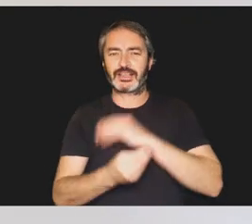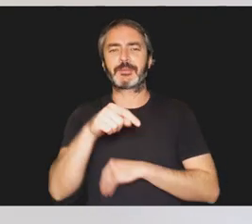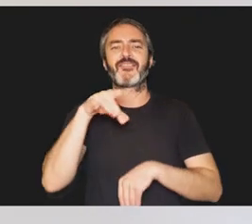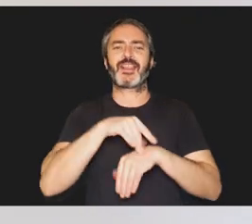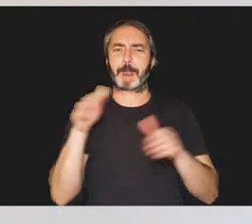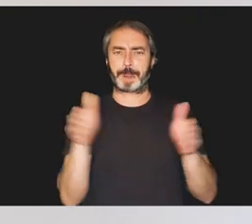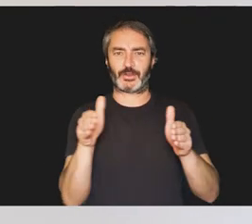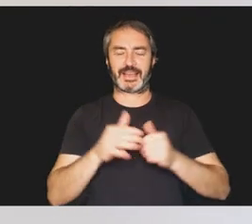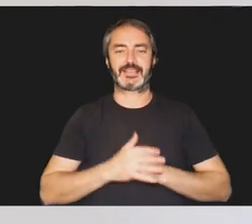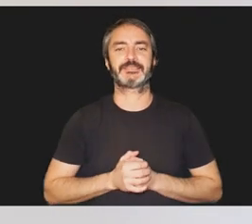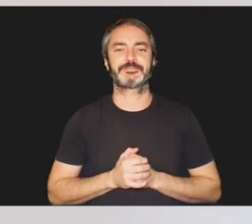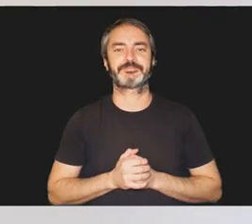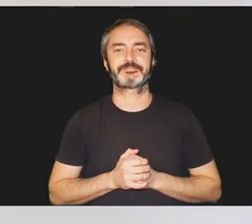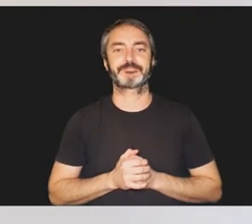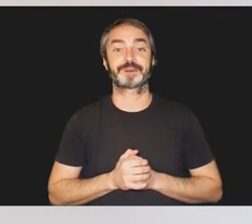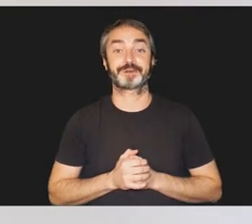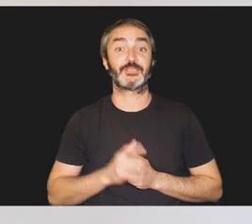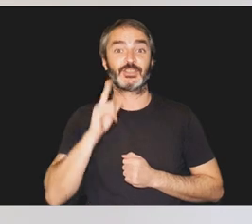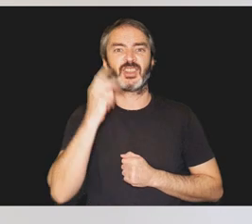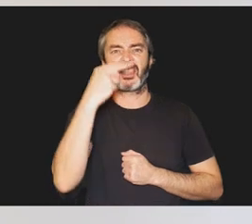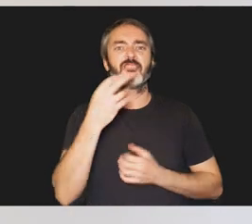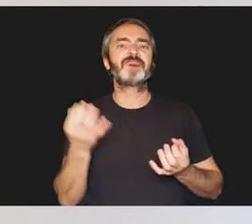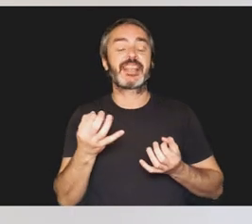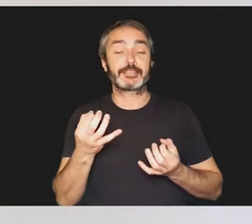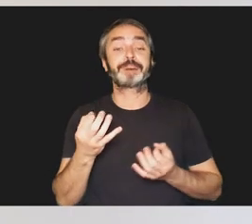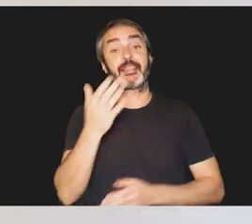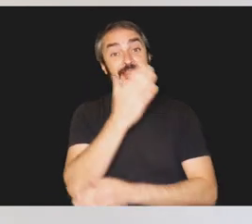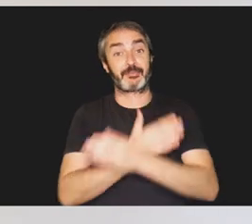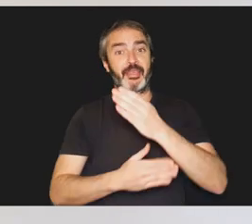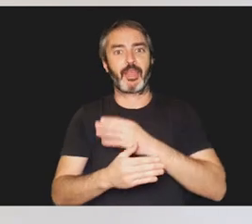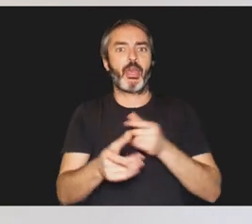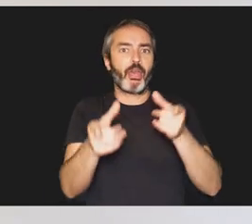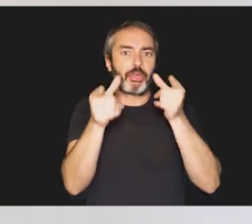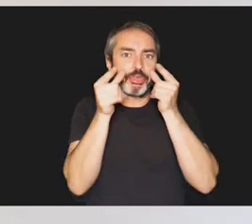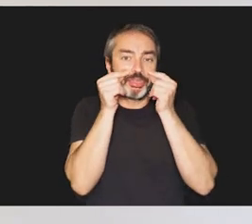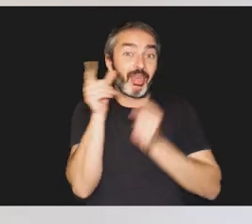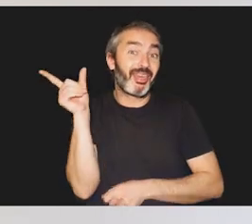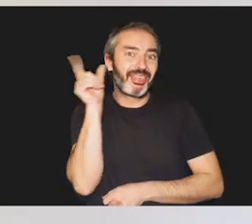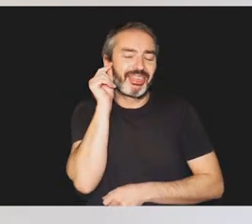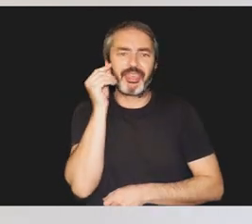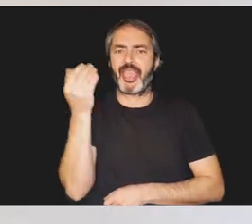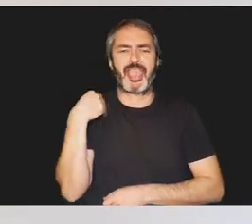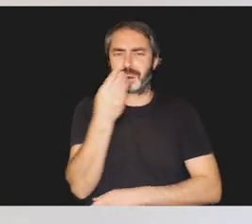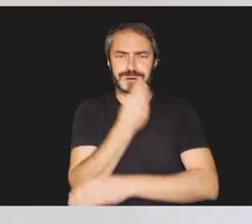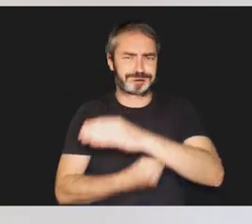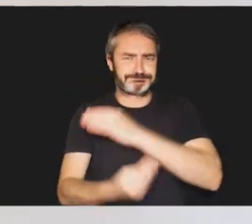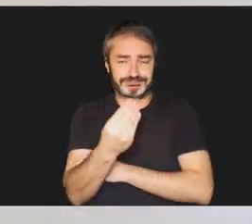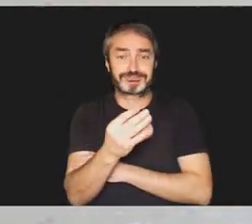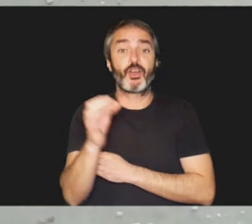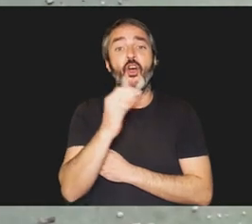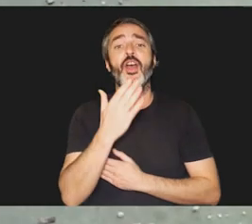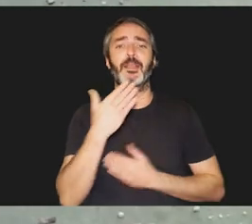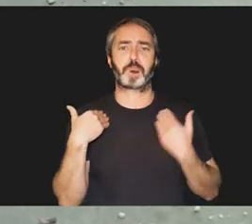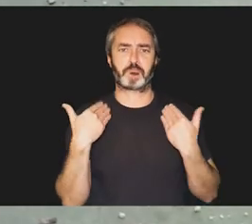y enfermedades minoritarias. La sordoceguera congénita es una discapacidad donde la pérdida visual y auditiva viene dada desde el